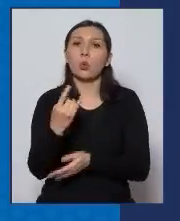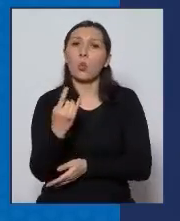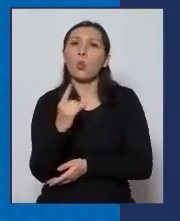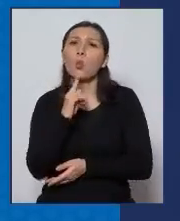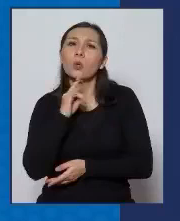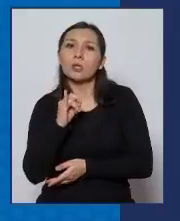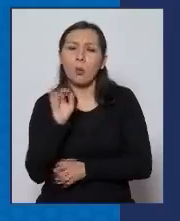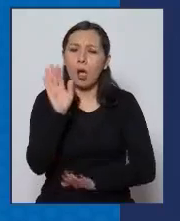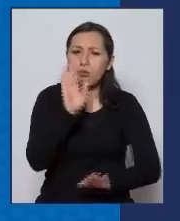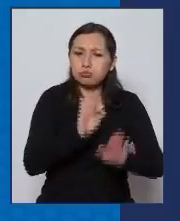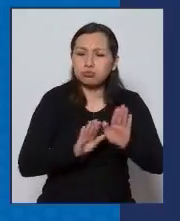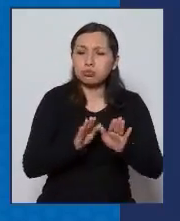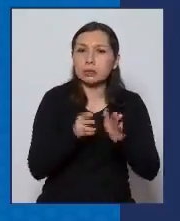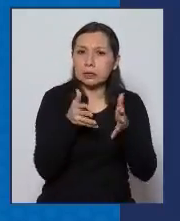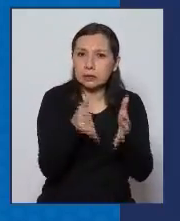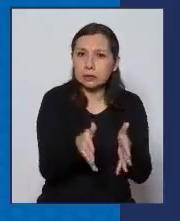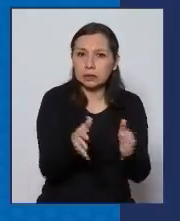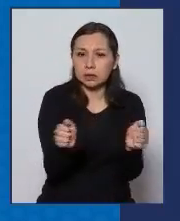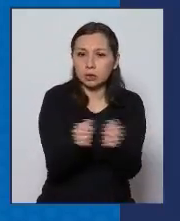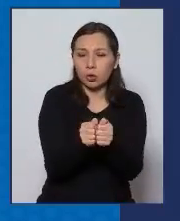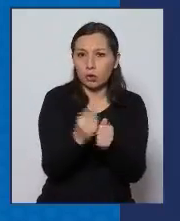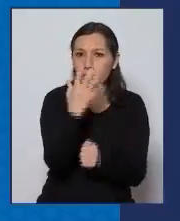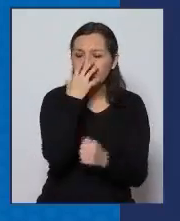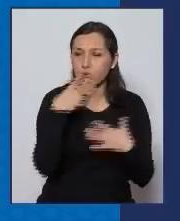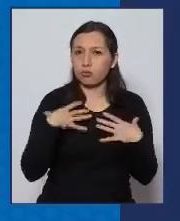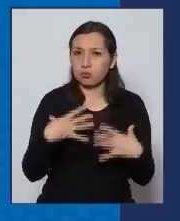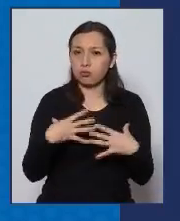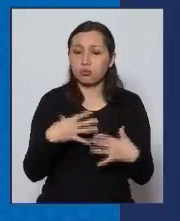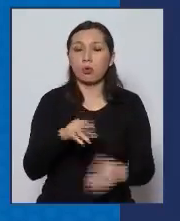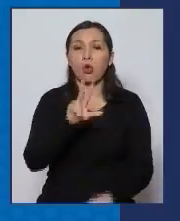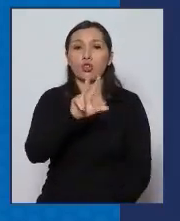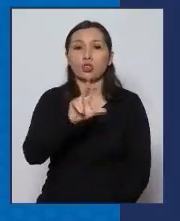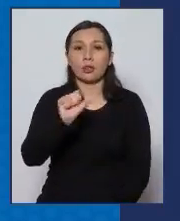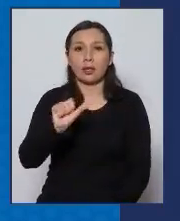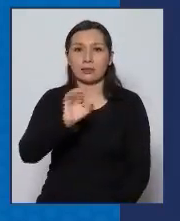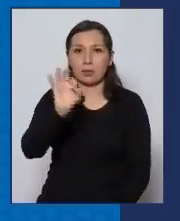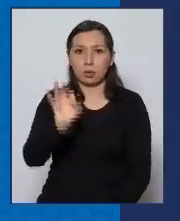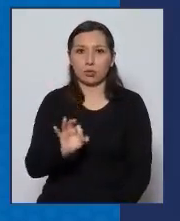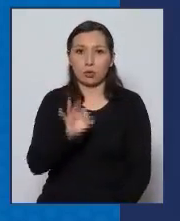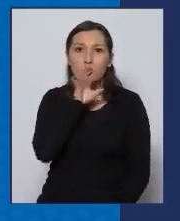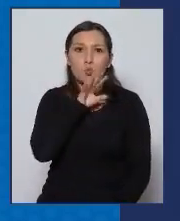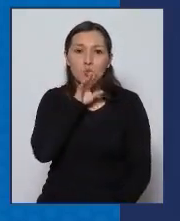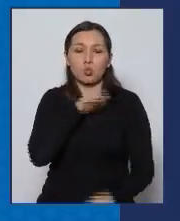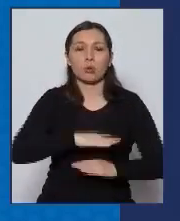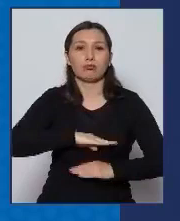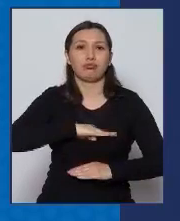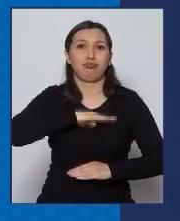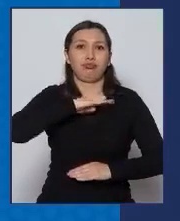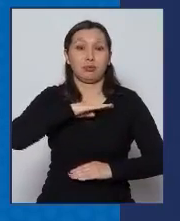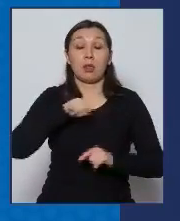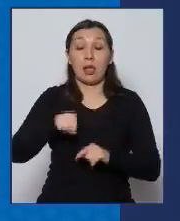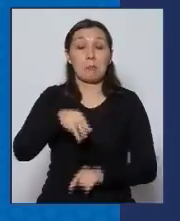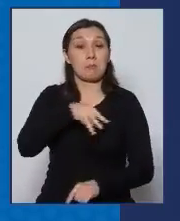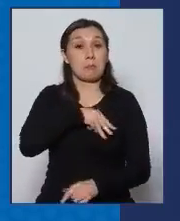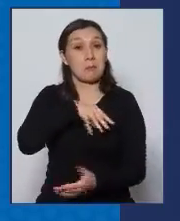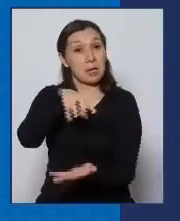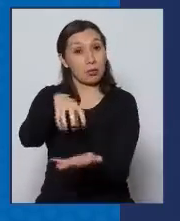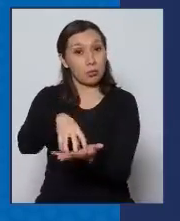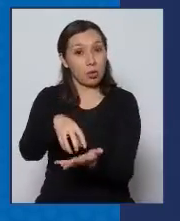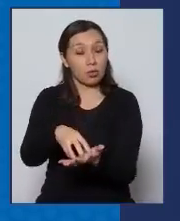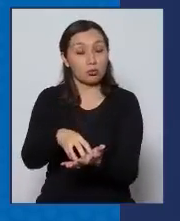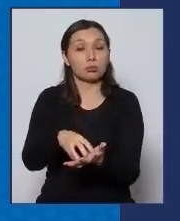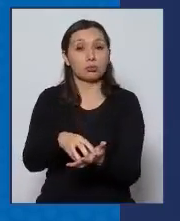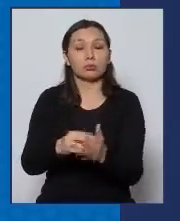intensivo con ventilador mecánico es de 86% y en la región miércoles portugueses esto